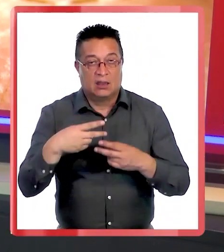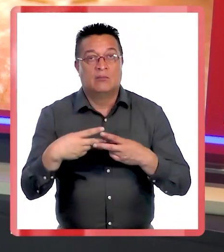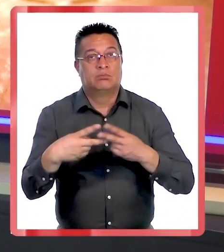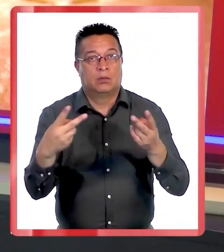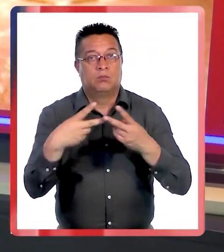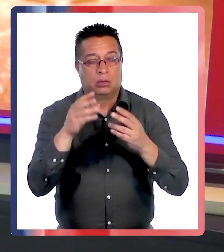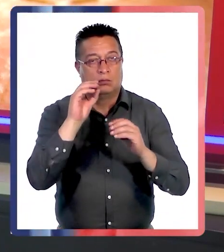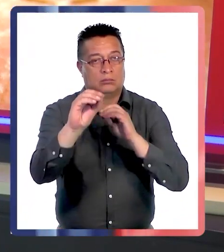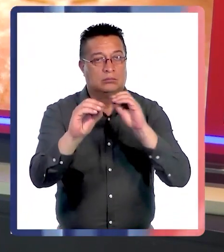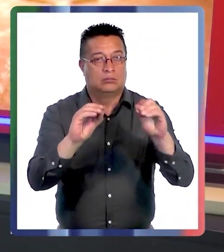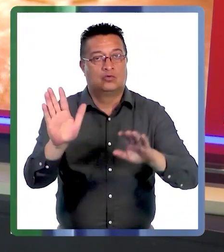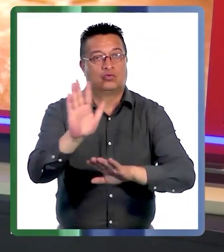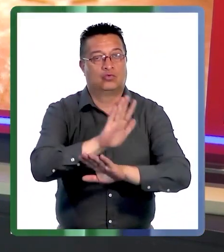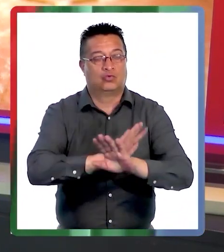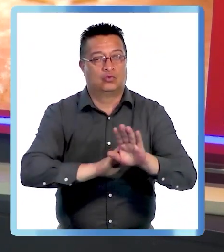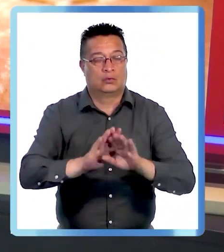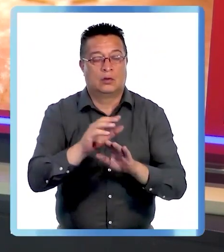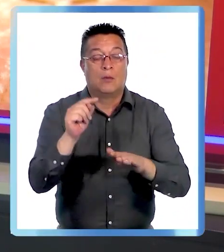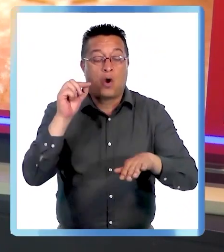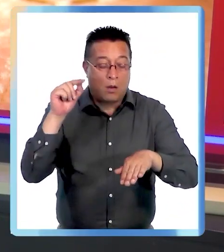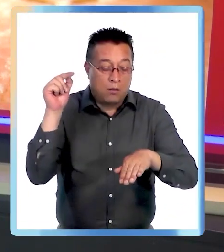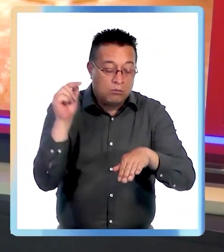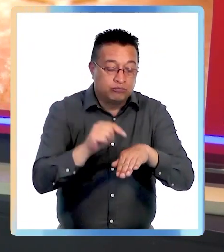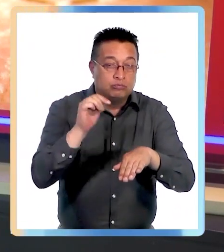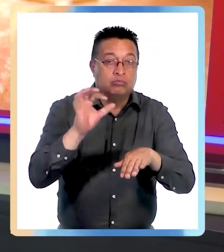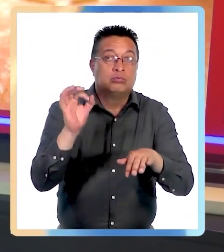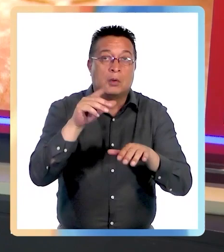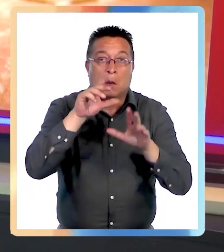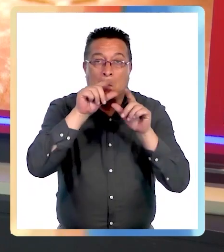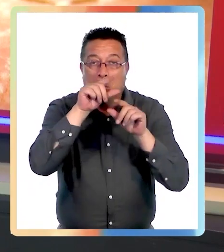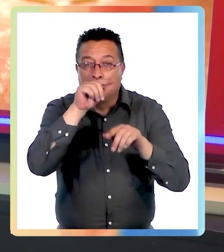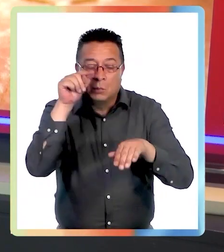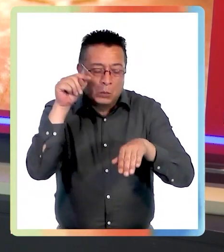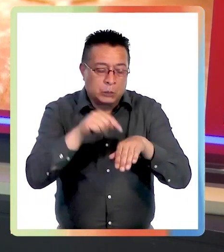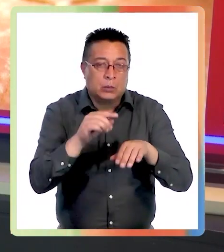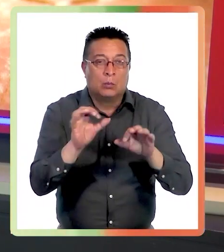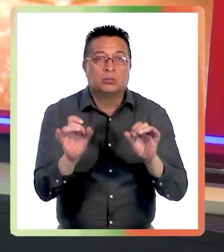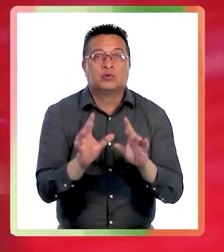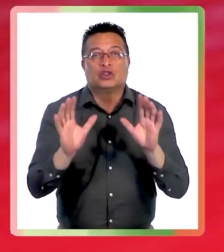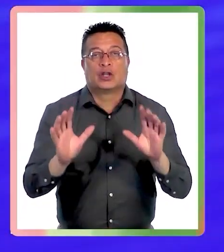preventivas ante picadas de insectos. Iquique TV con la nota.